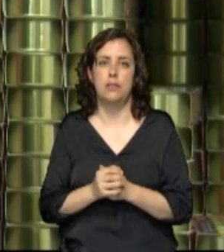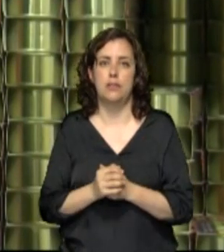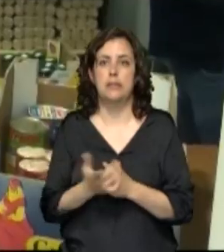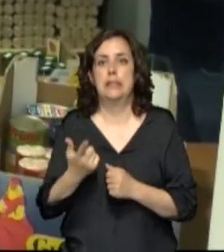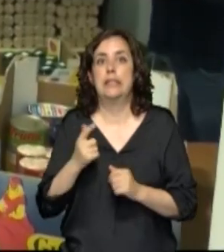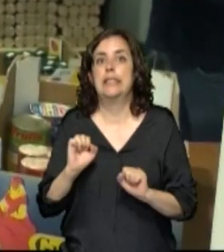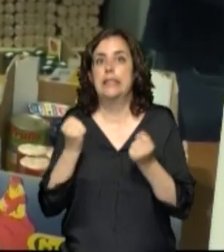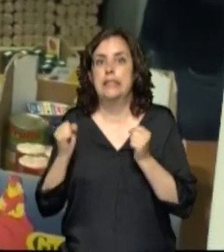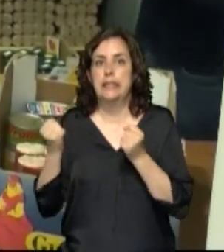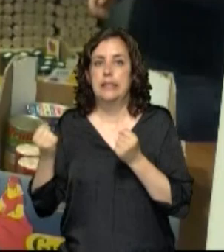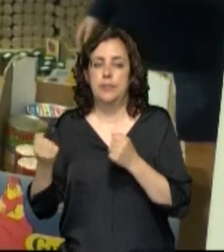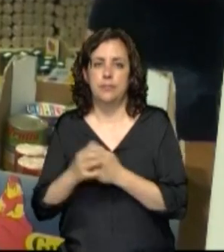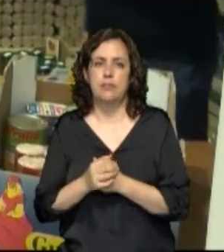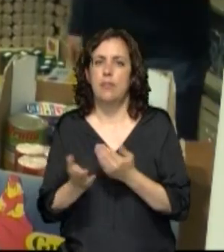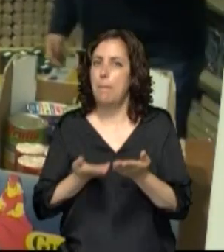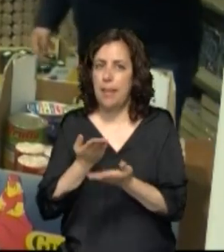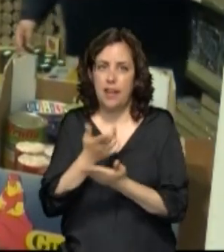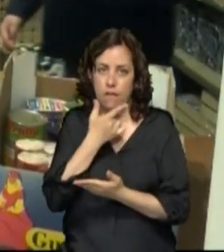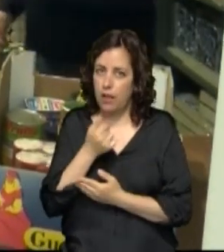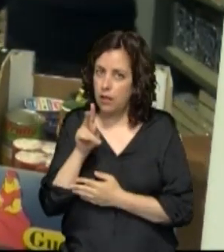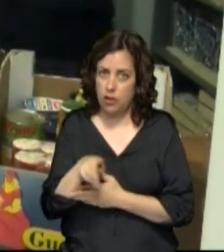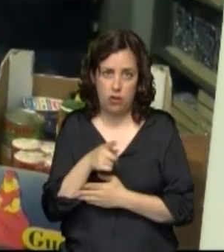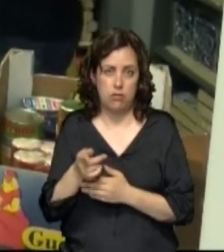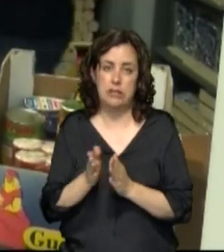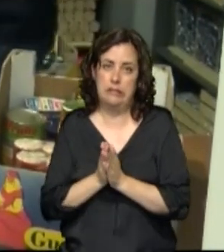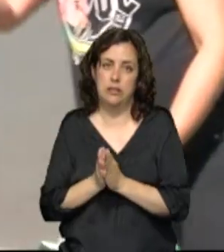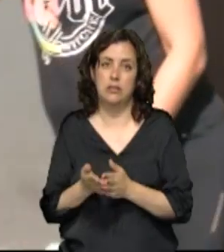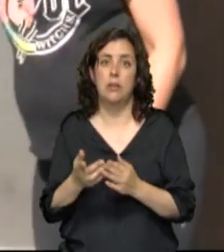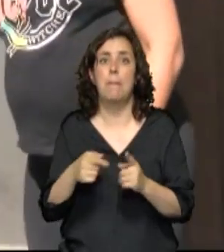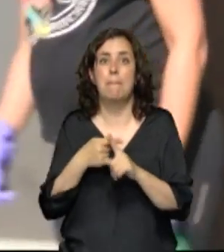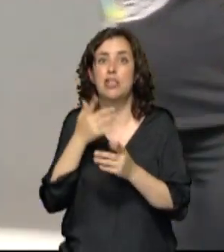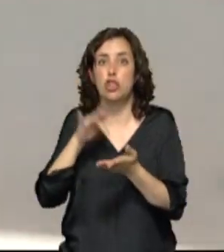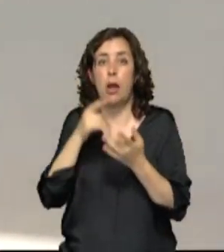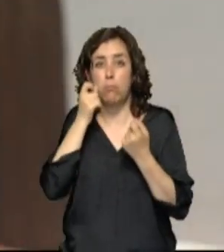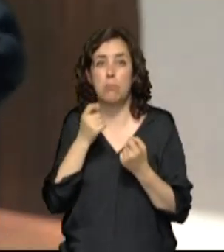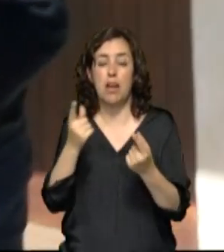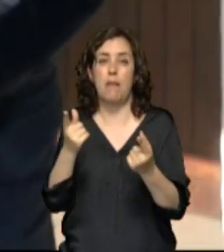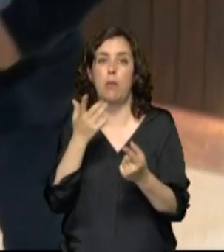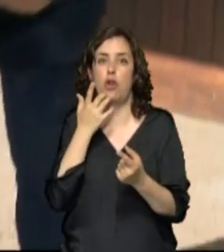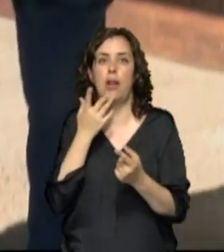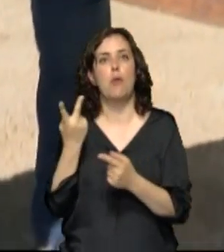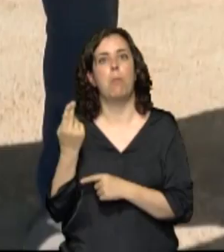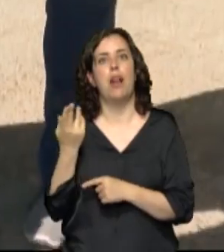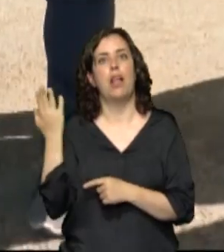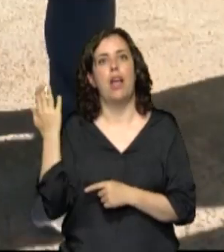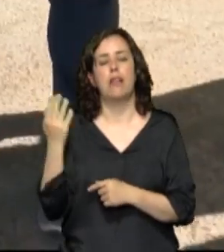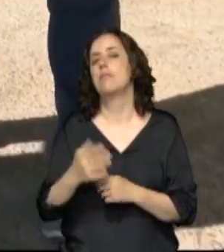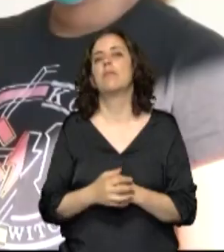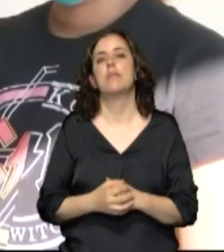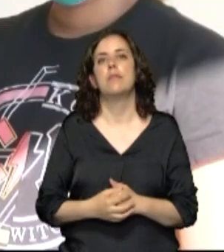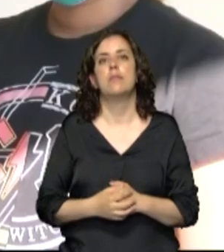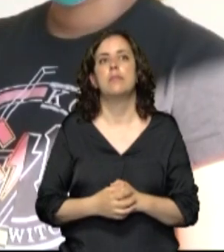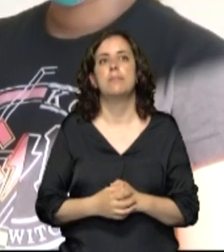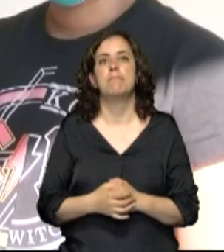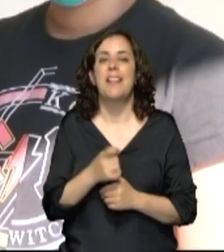sobreviviendo. Pedir no es fácil y sobre todo si lo haces por primera vez, como en el caso de esta pareja. Pues es difícil porque